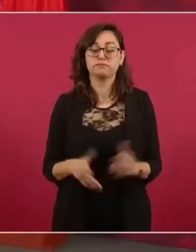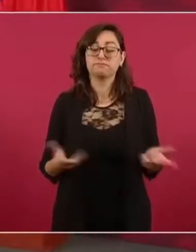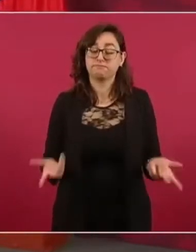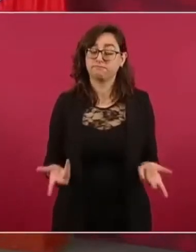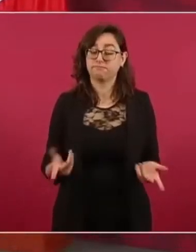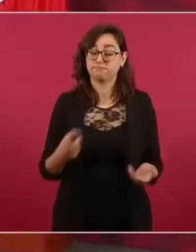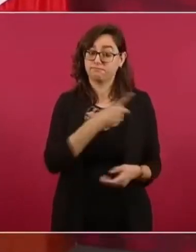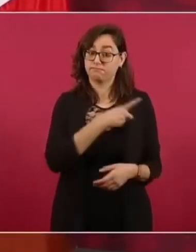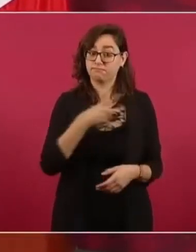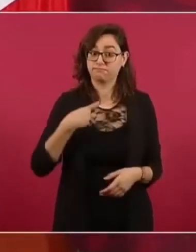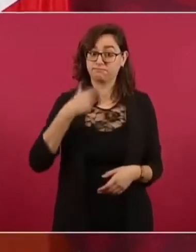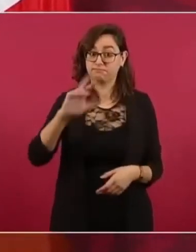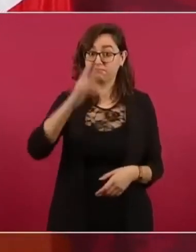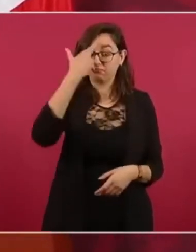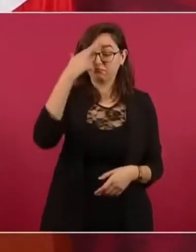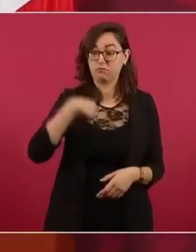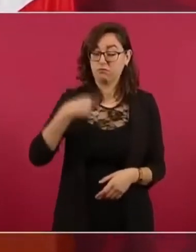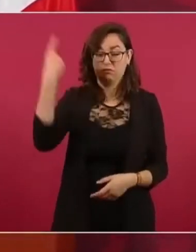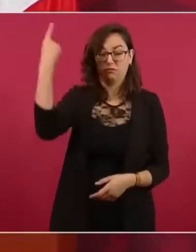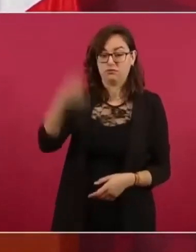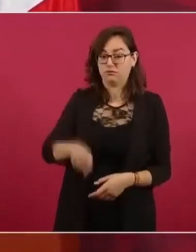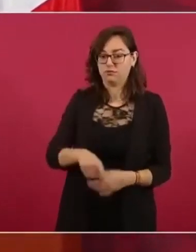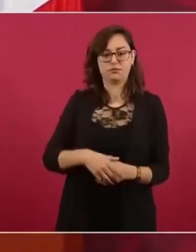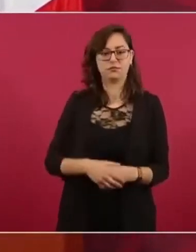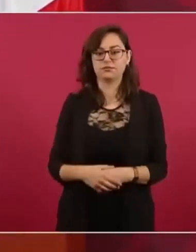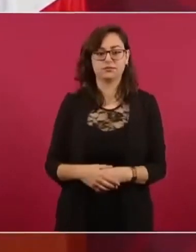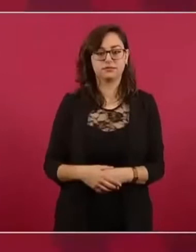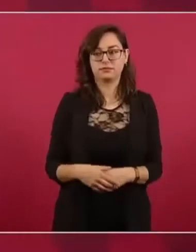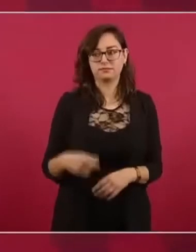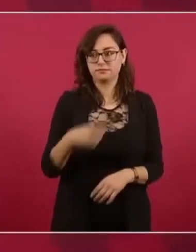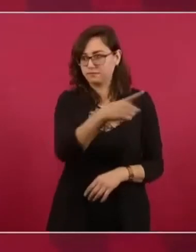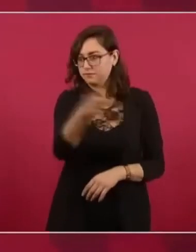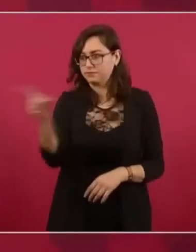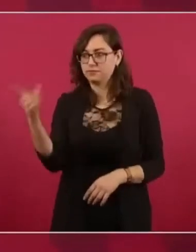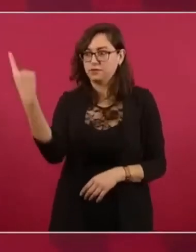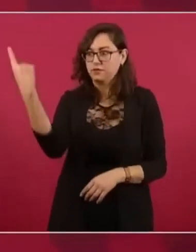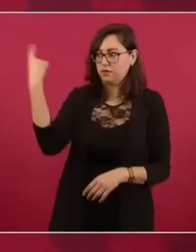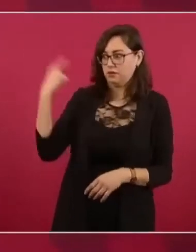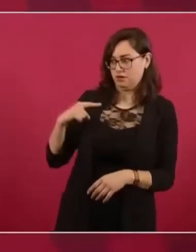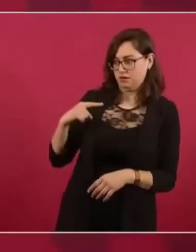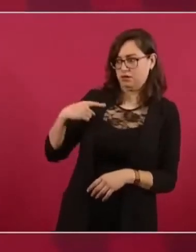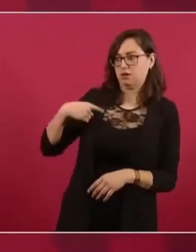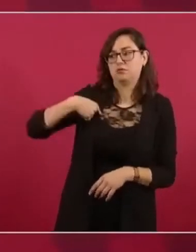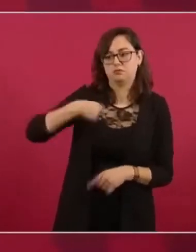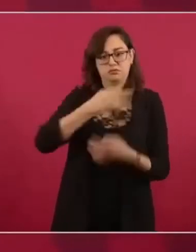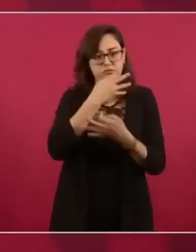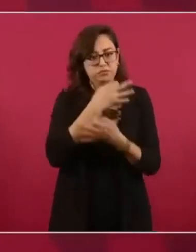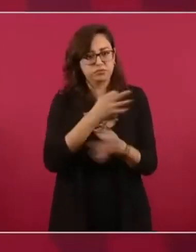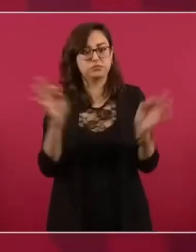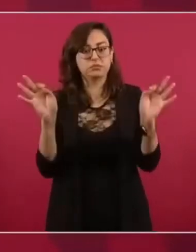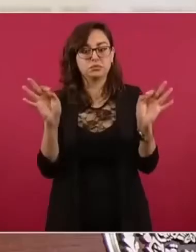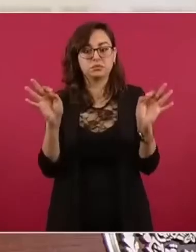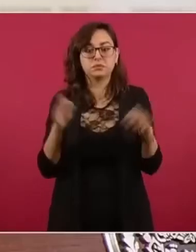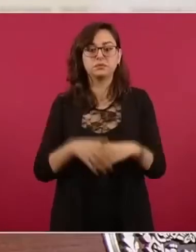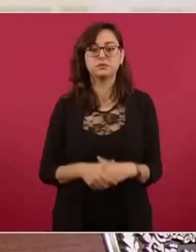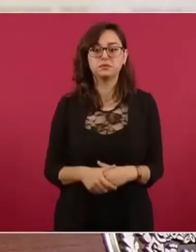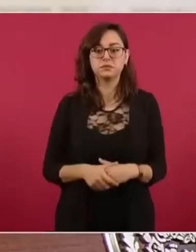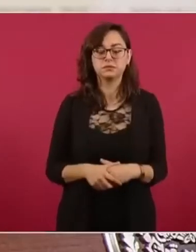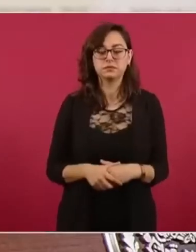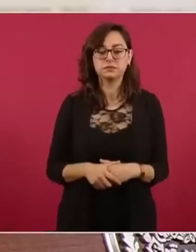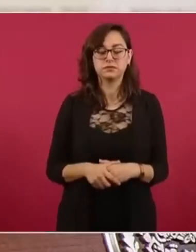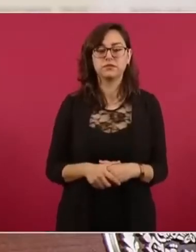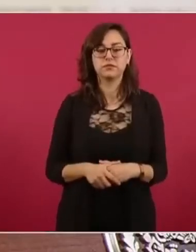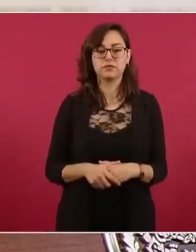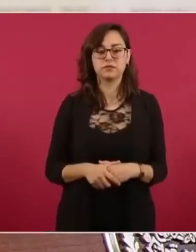obedeciendo, o sea, si vemos que